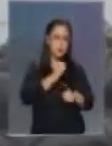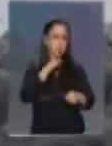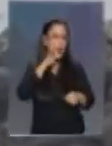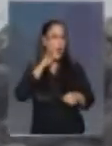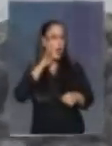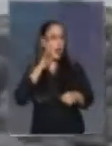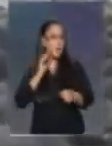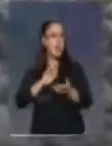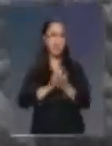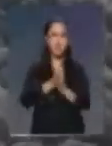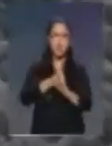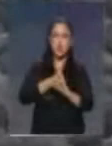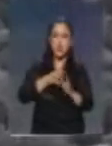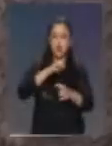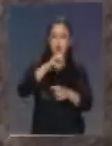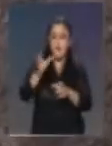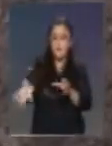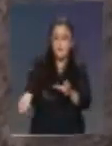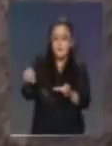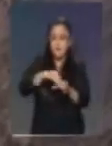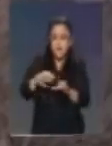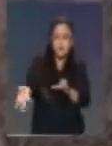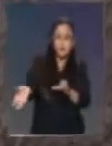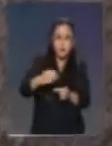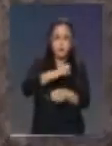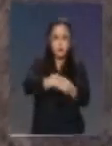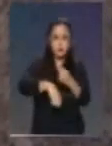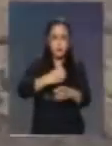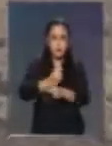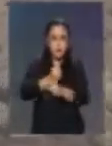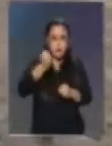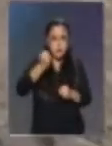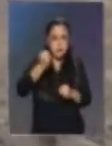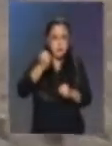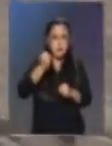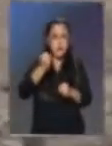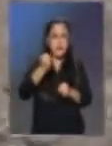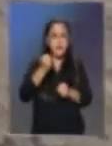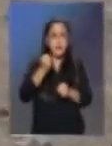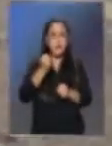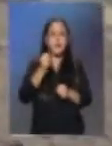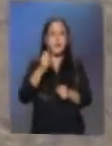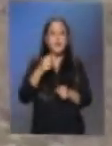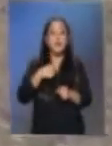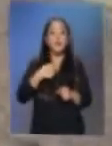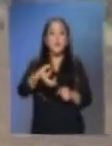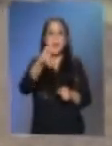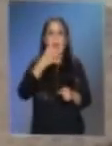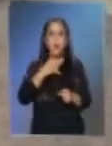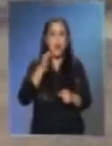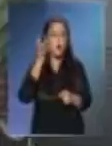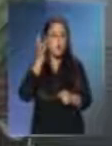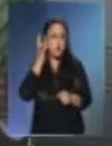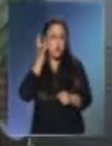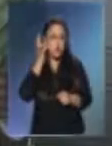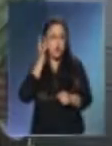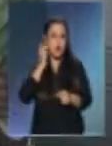lo que es la basura que nosotros encontrábamos en la costa y me nombraron la mujer de la basura.